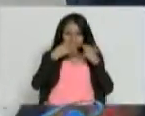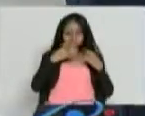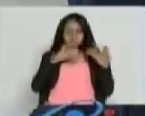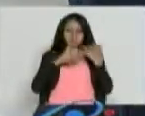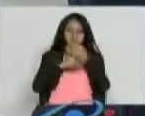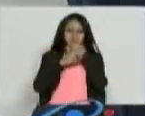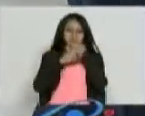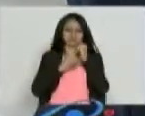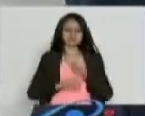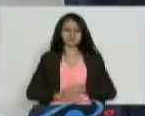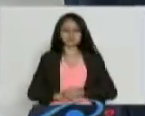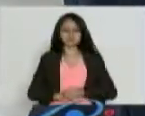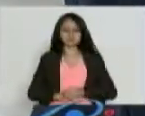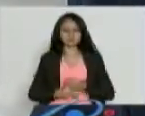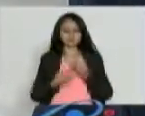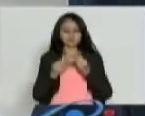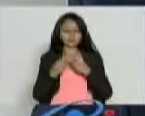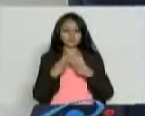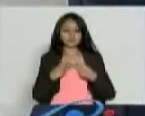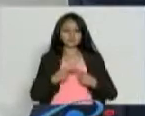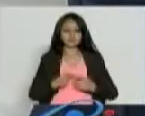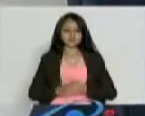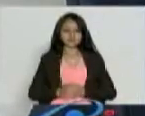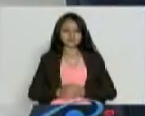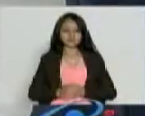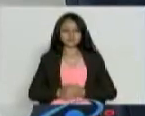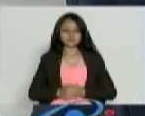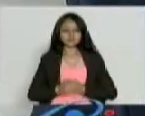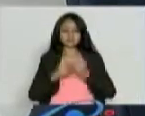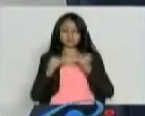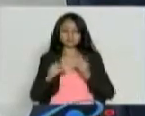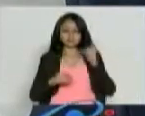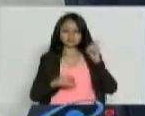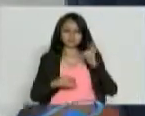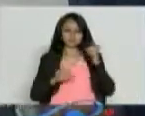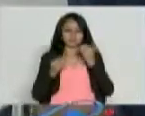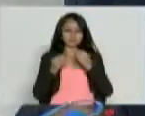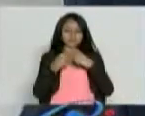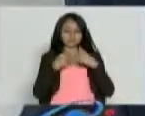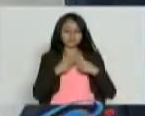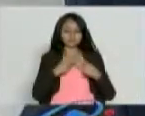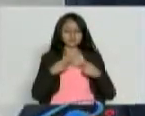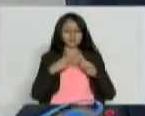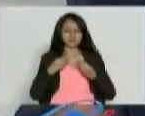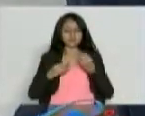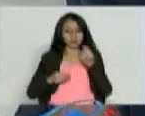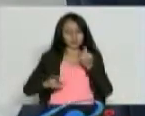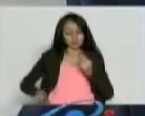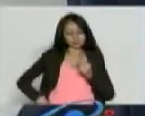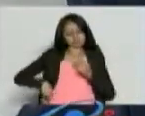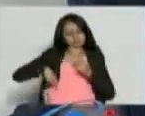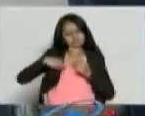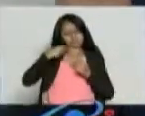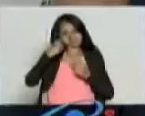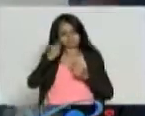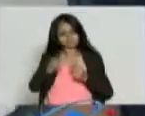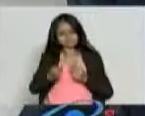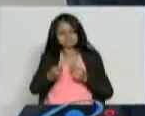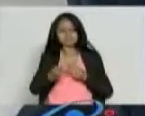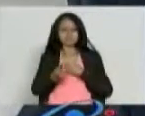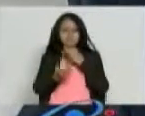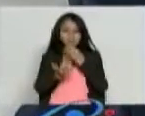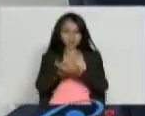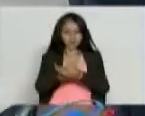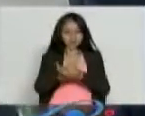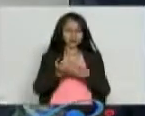procesos de enfermedades, muchas enfermedades. Y es necesario muchas veces meterse la mano al bolsillo, pero salirle